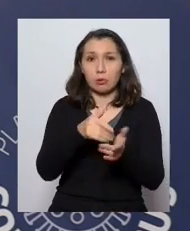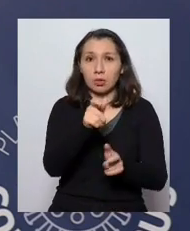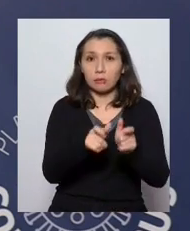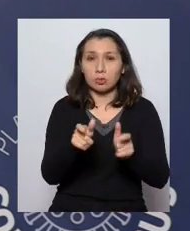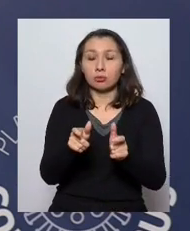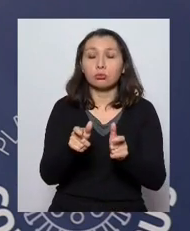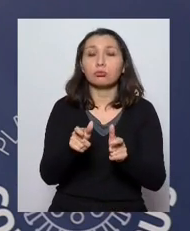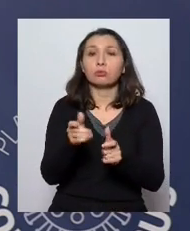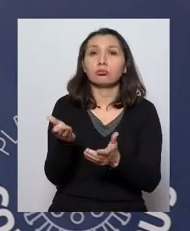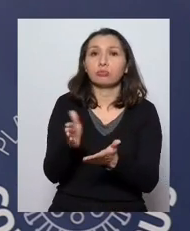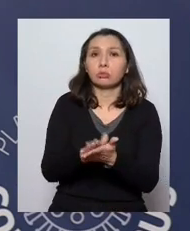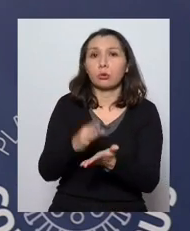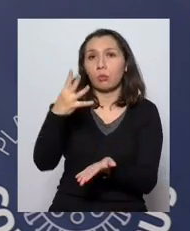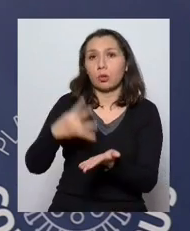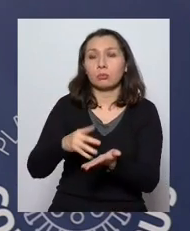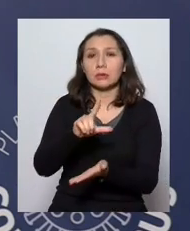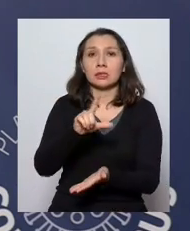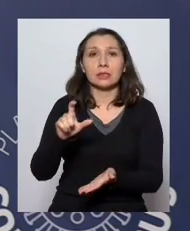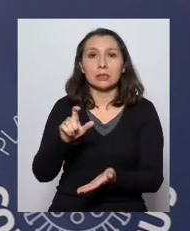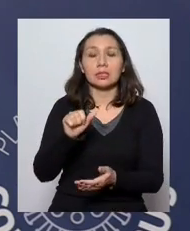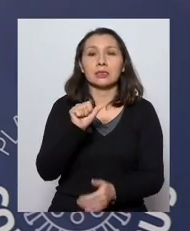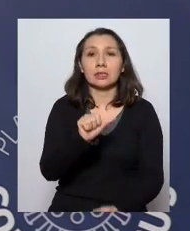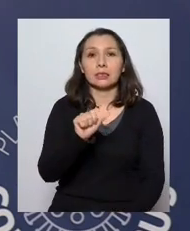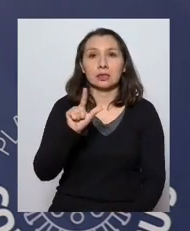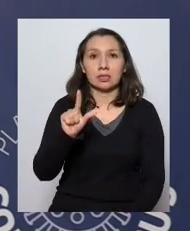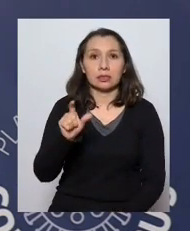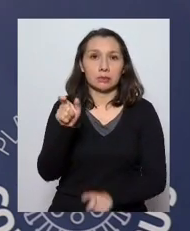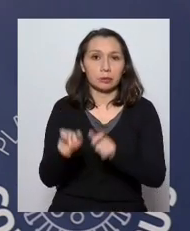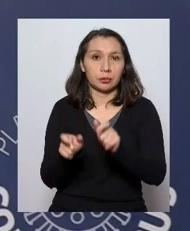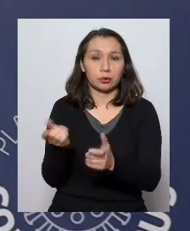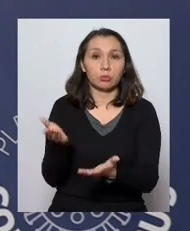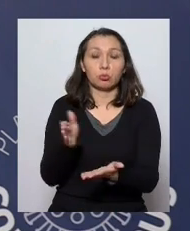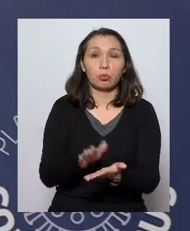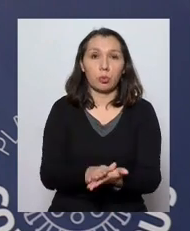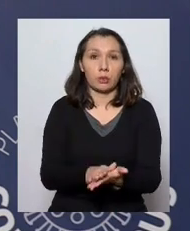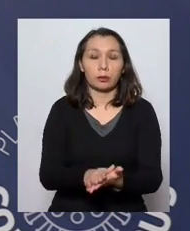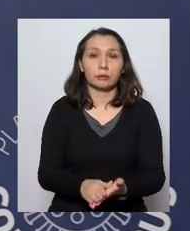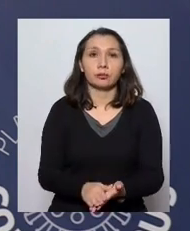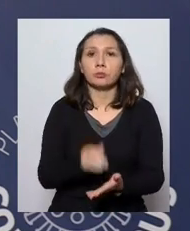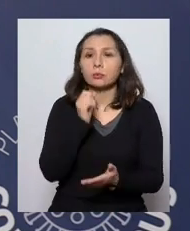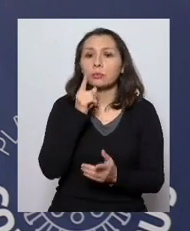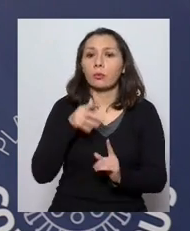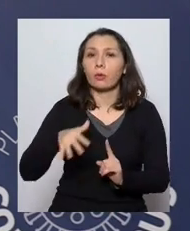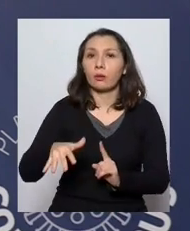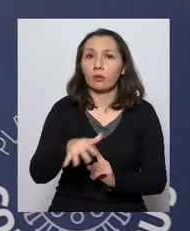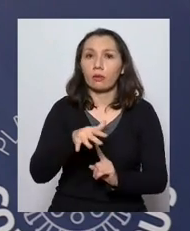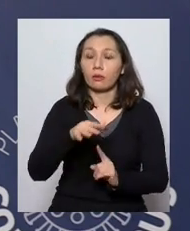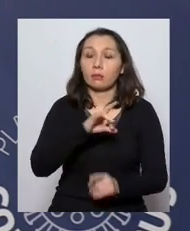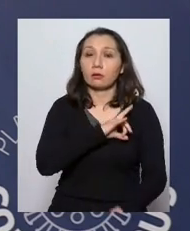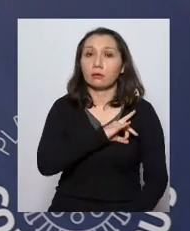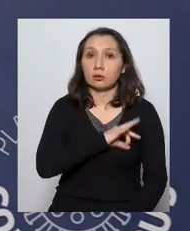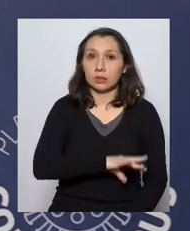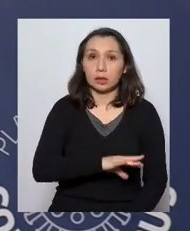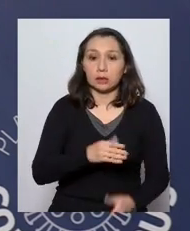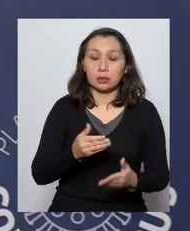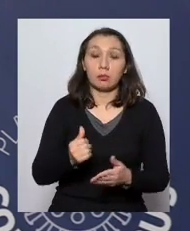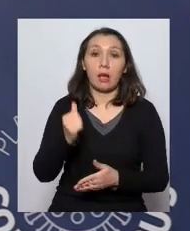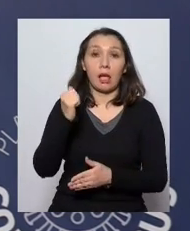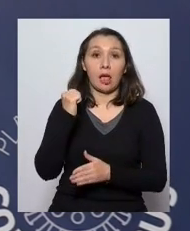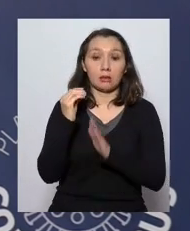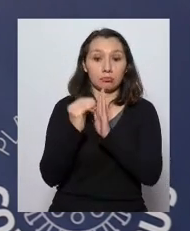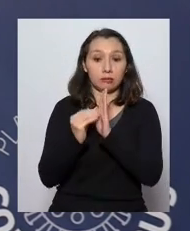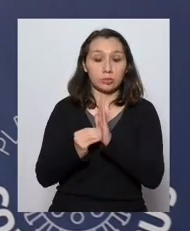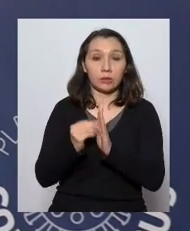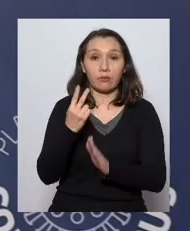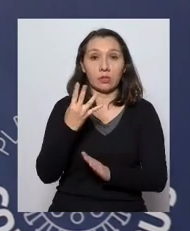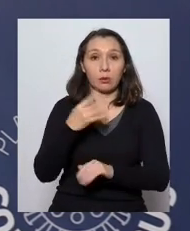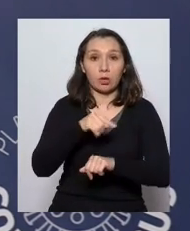casos con 4.767 fallecidos. ¿Cuál es la situación de nuestro país al día de ayer en las